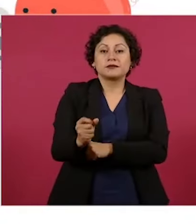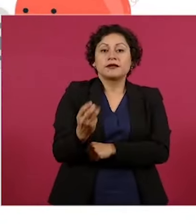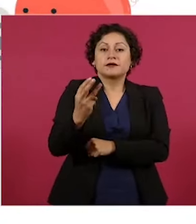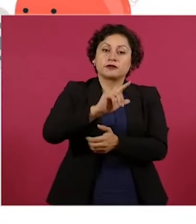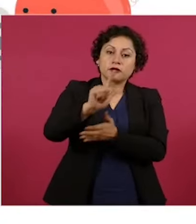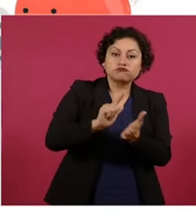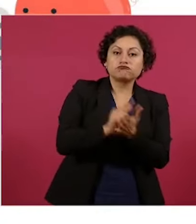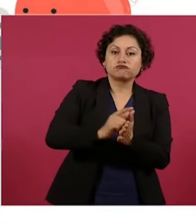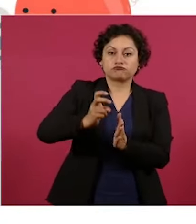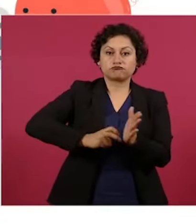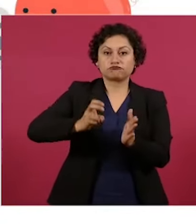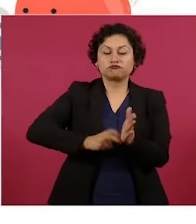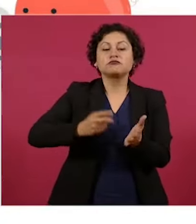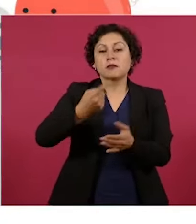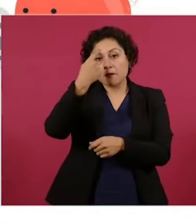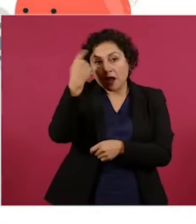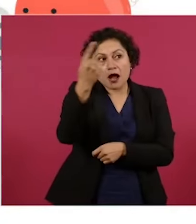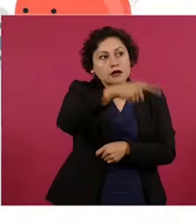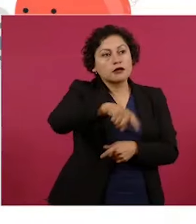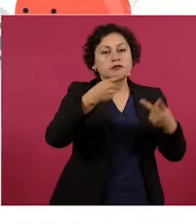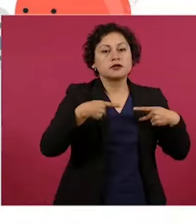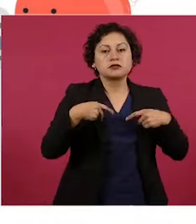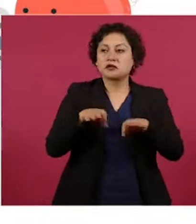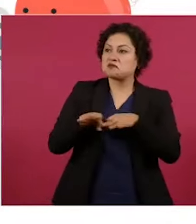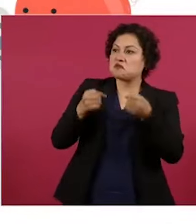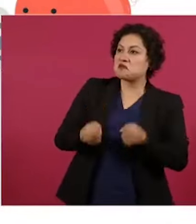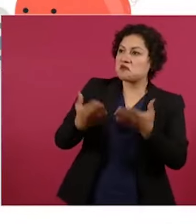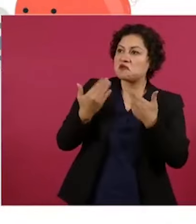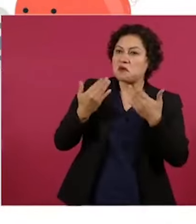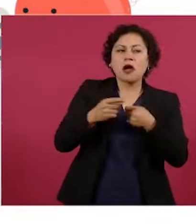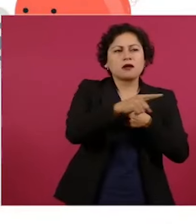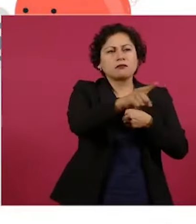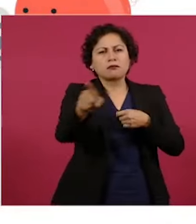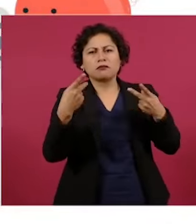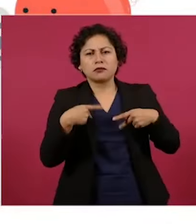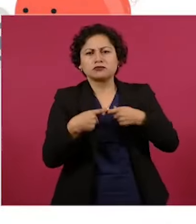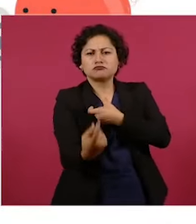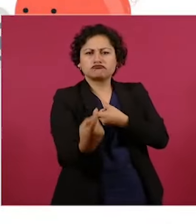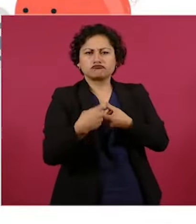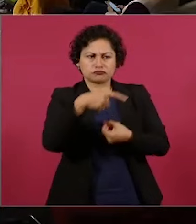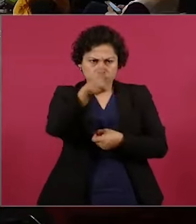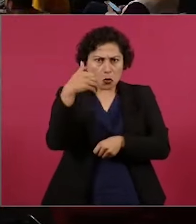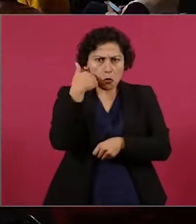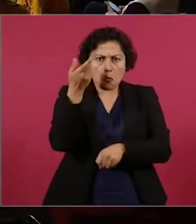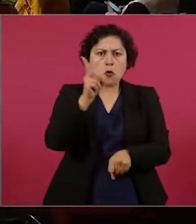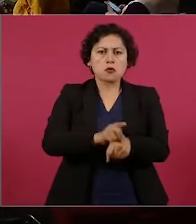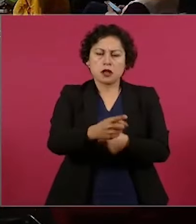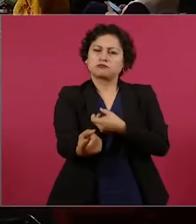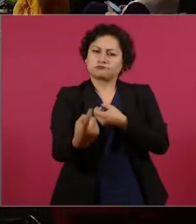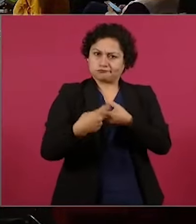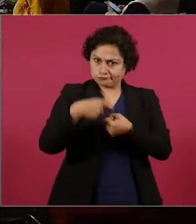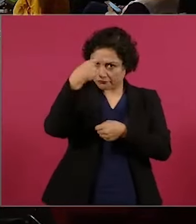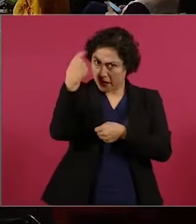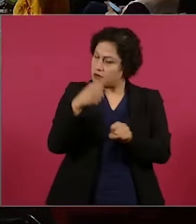por ejemplo, de los periodistas que se pueden incluir de manera voluntaria al Infonavit y obtener sus créditos. Sin embargo, la